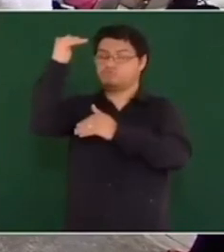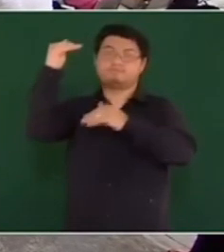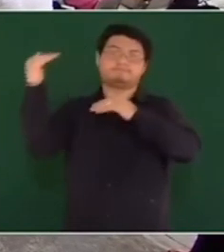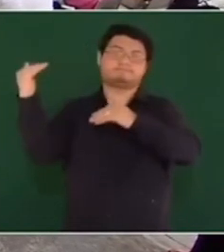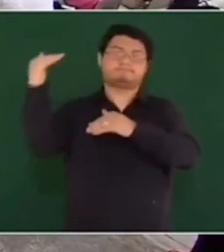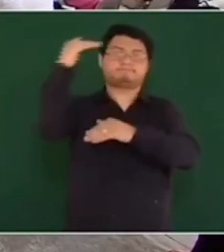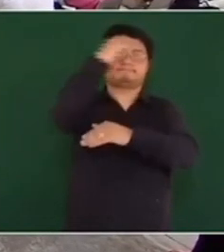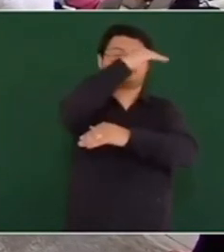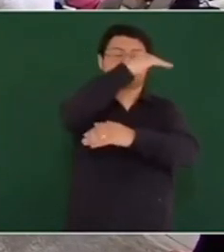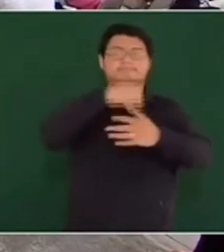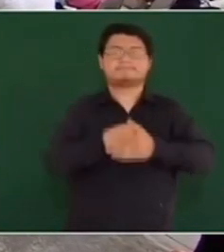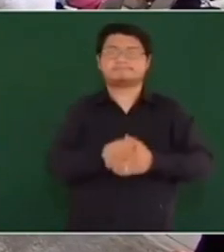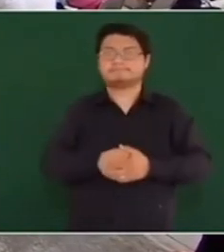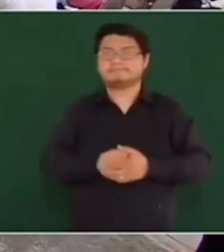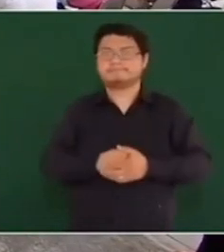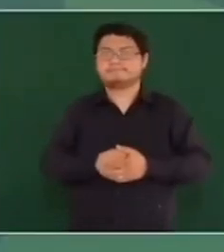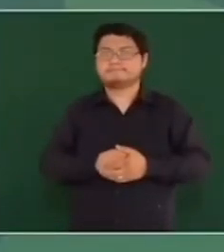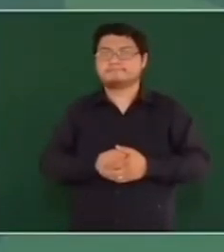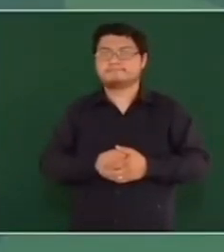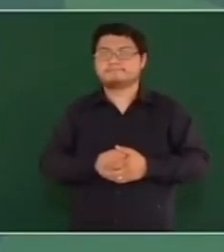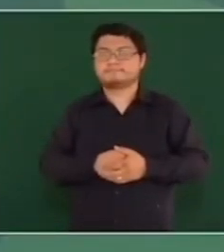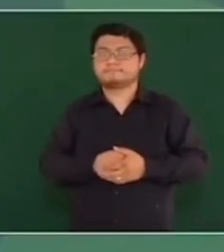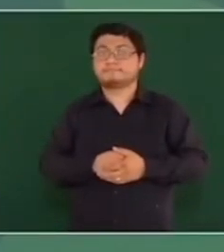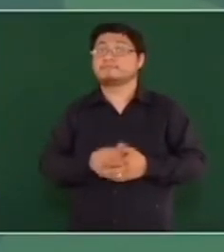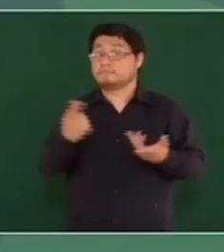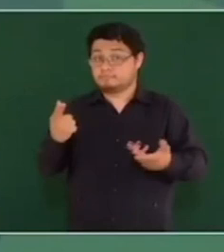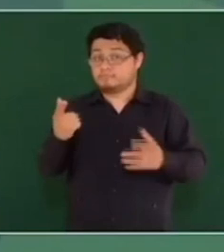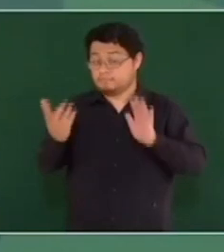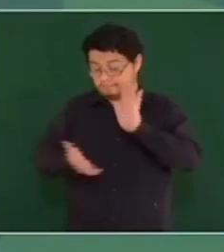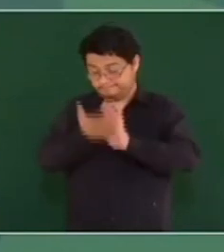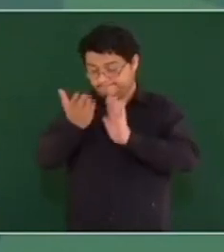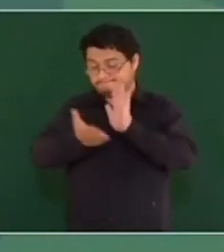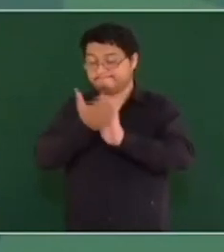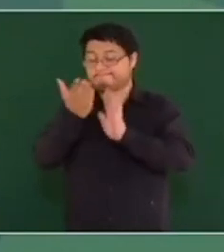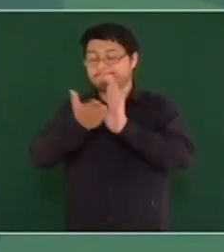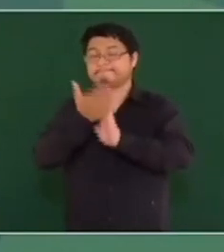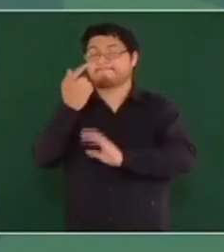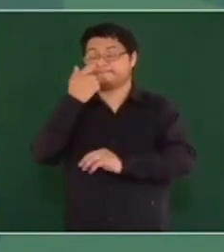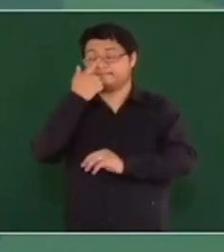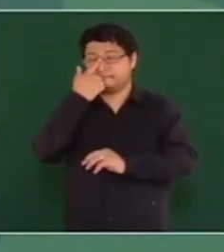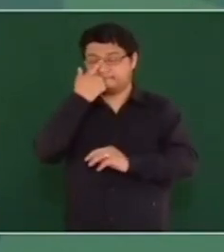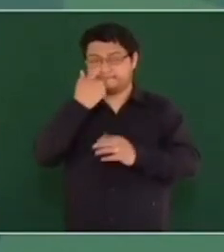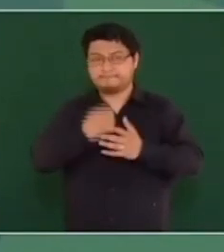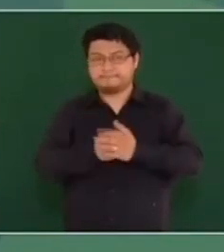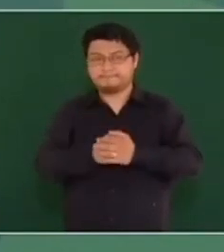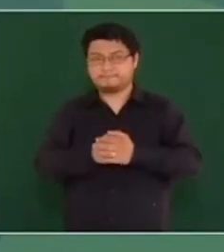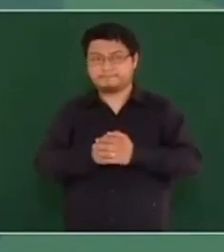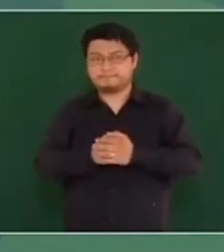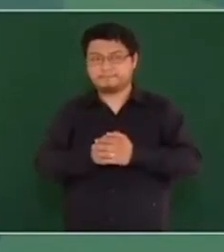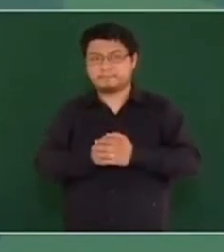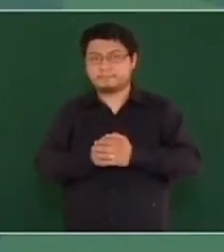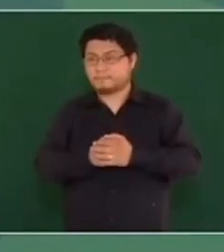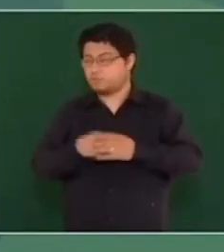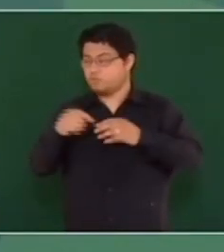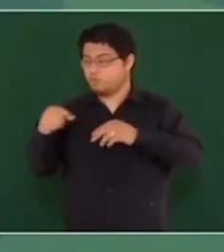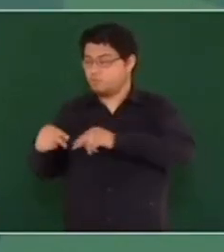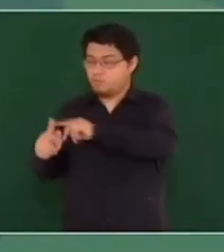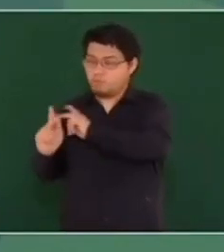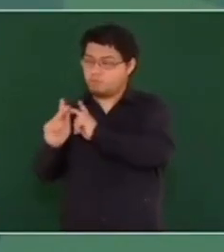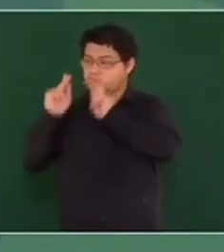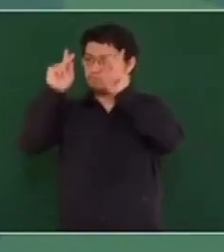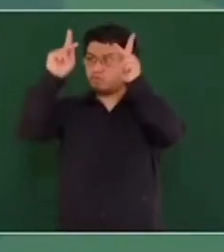Incluso va a construirse un puente atirantado